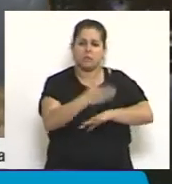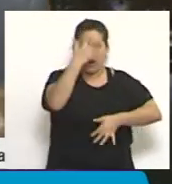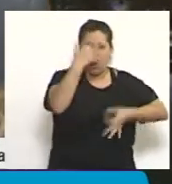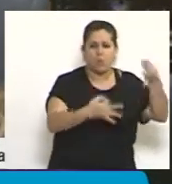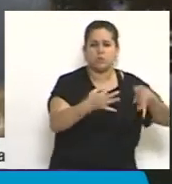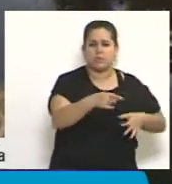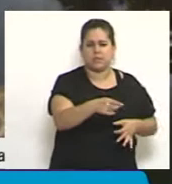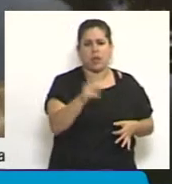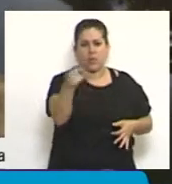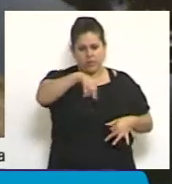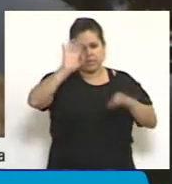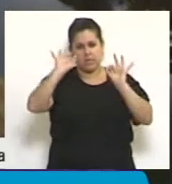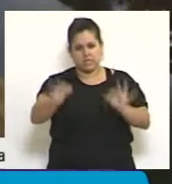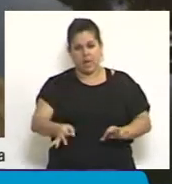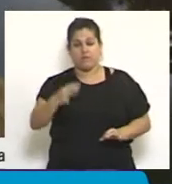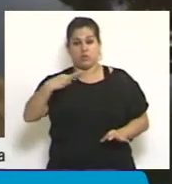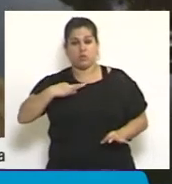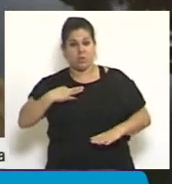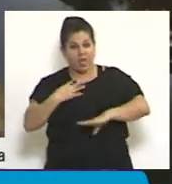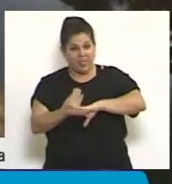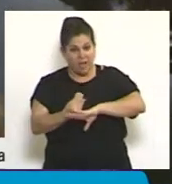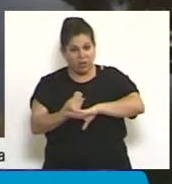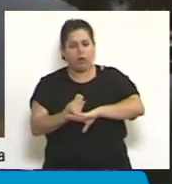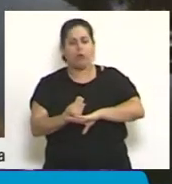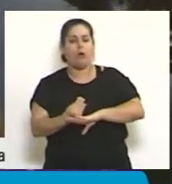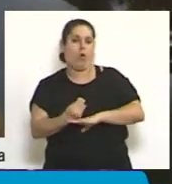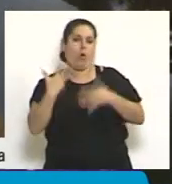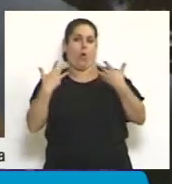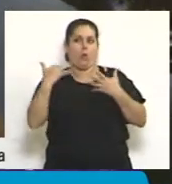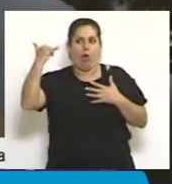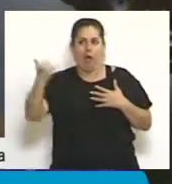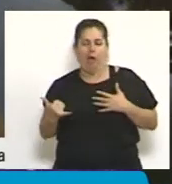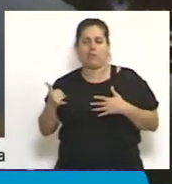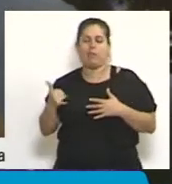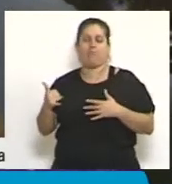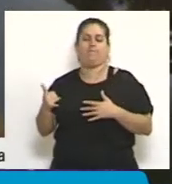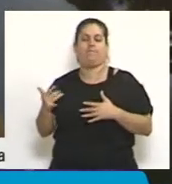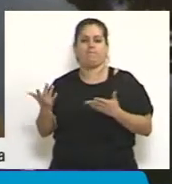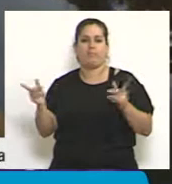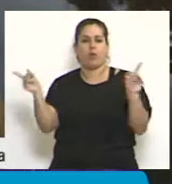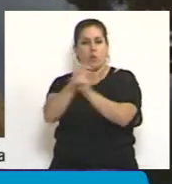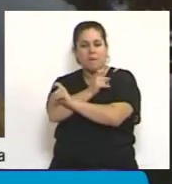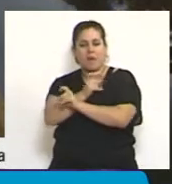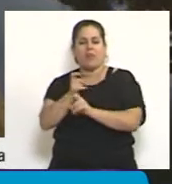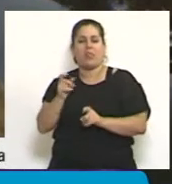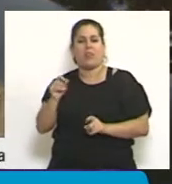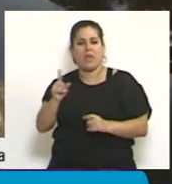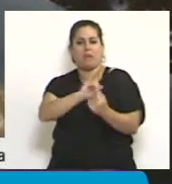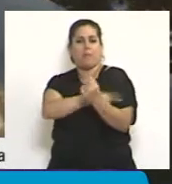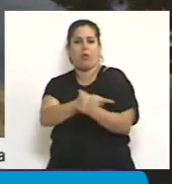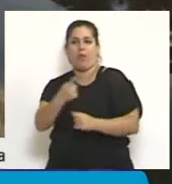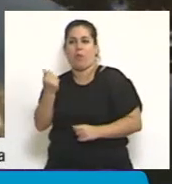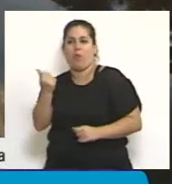Ustedes saben que un ciudadano que obviamente tiene serios problemas de poder